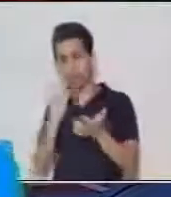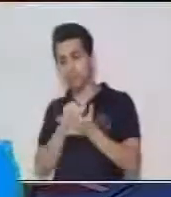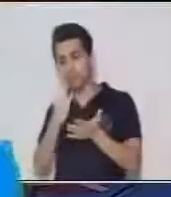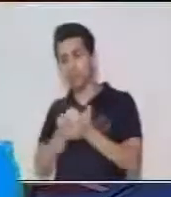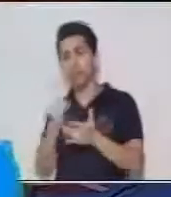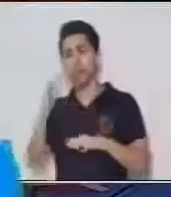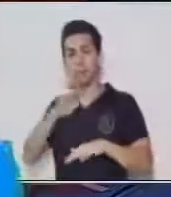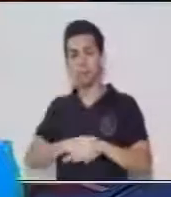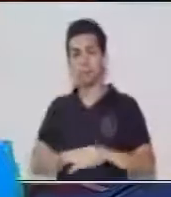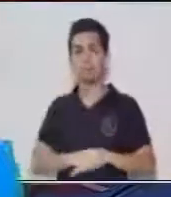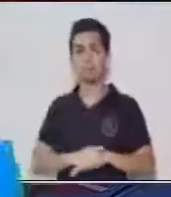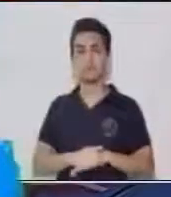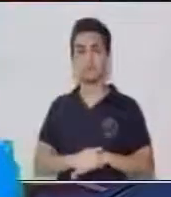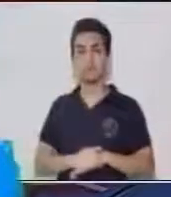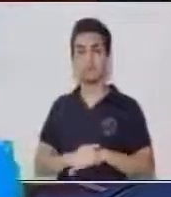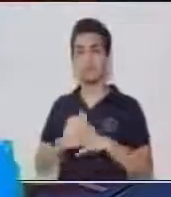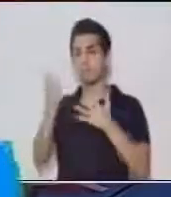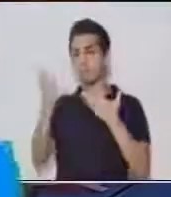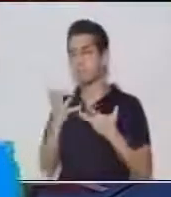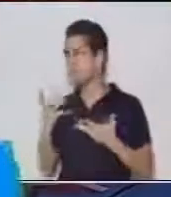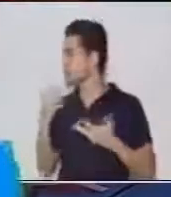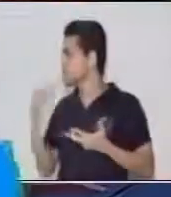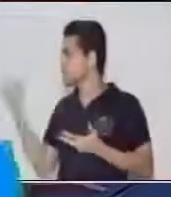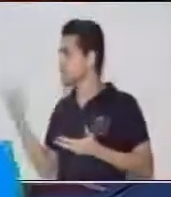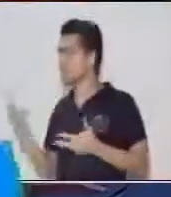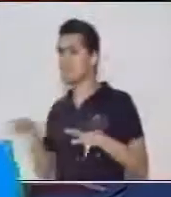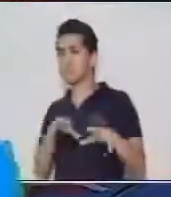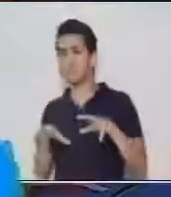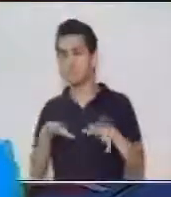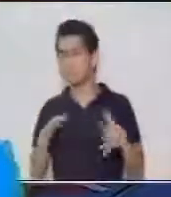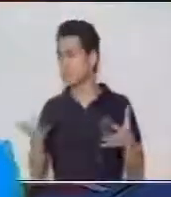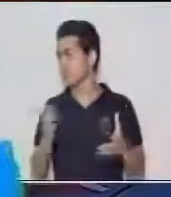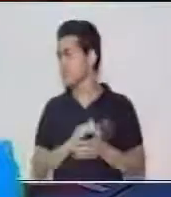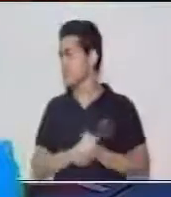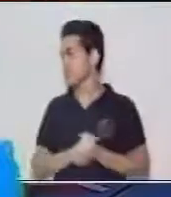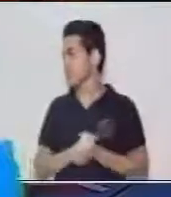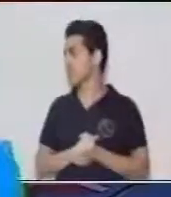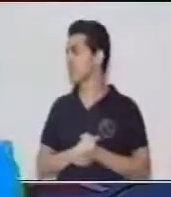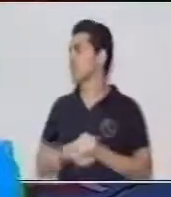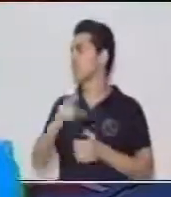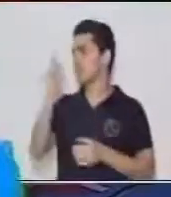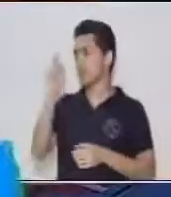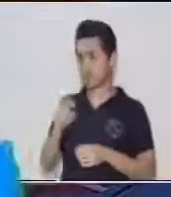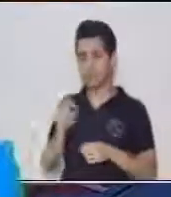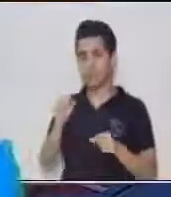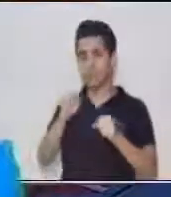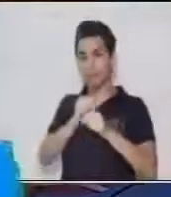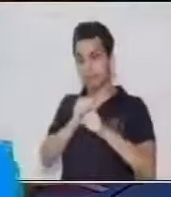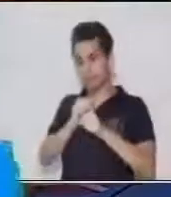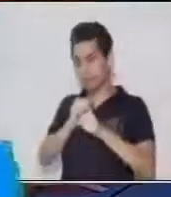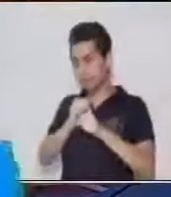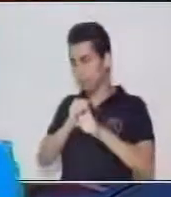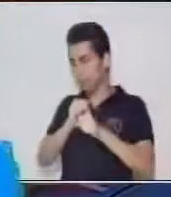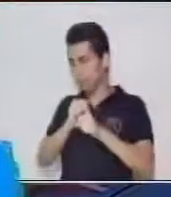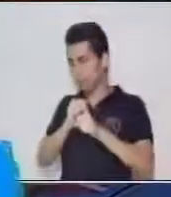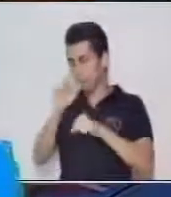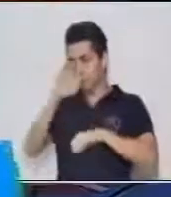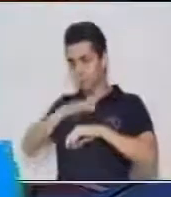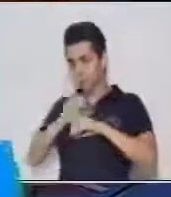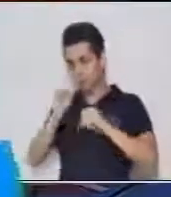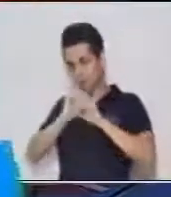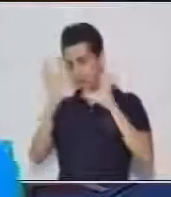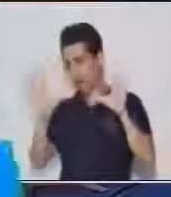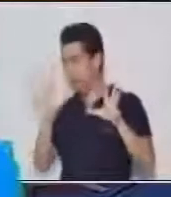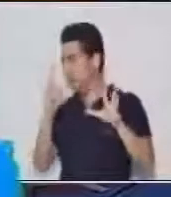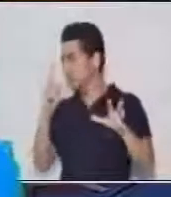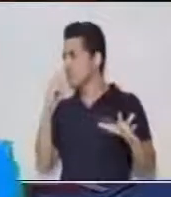lo que me están solicitando la actividad y no es así. Debemos de ampliar aún más ese conocimiento,